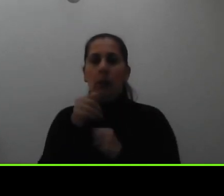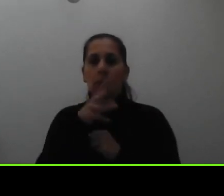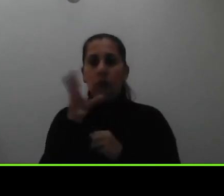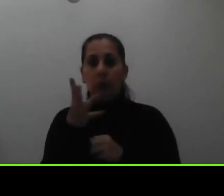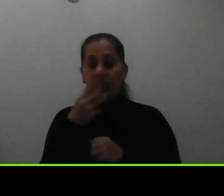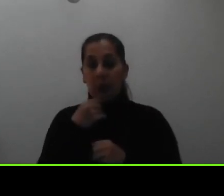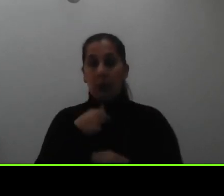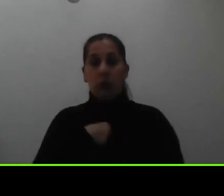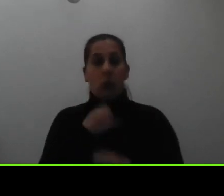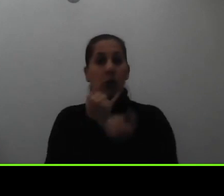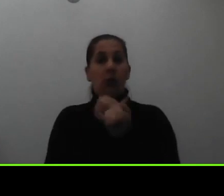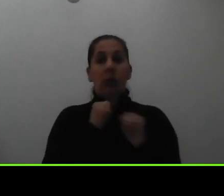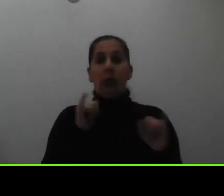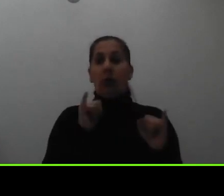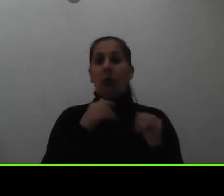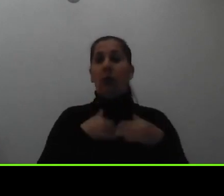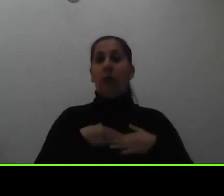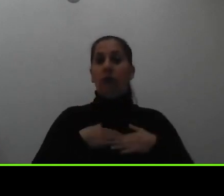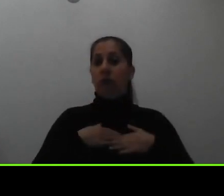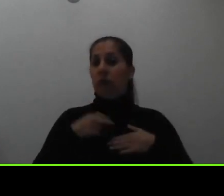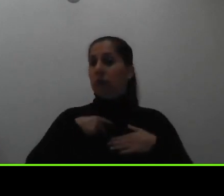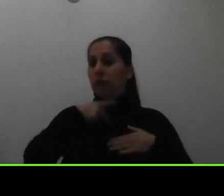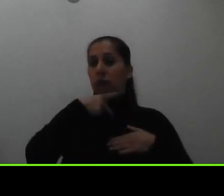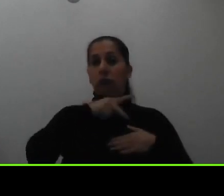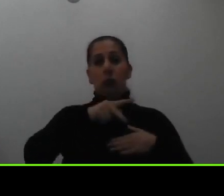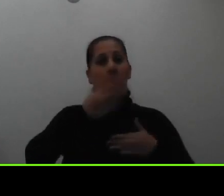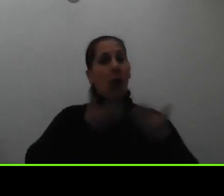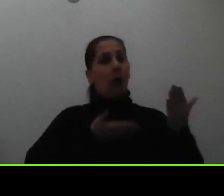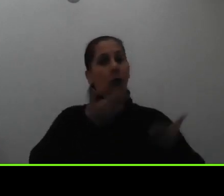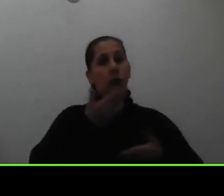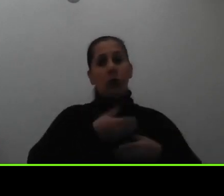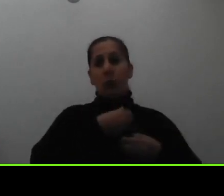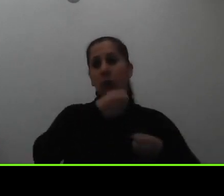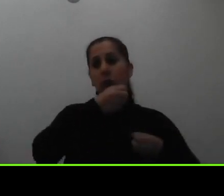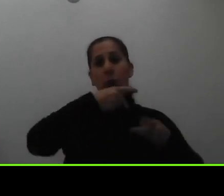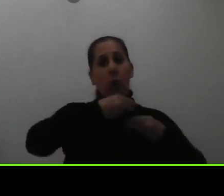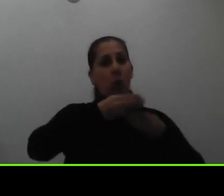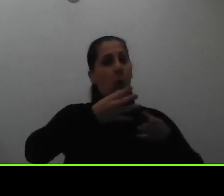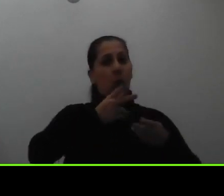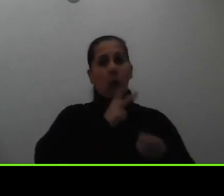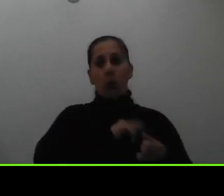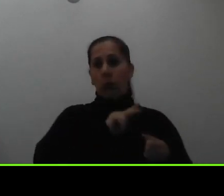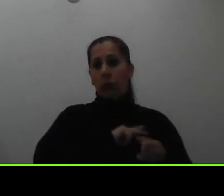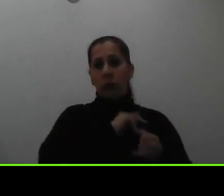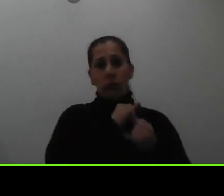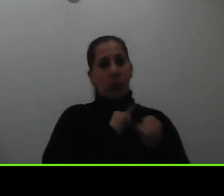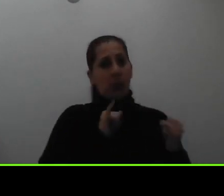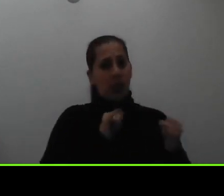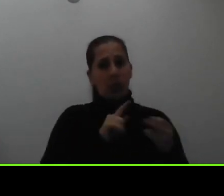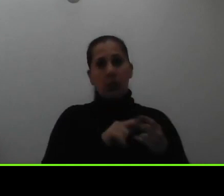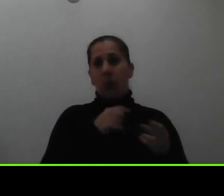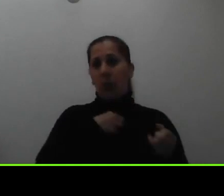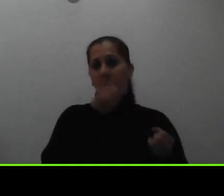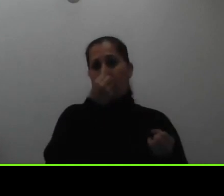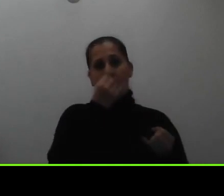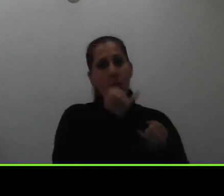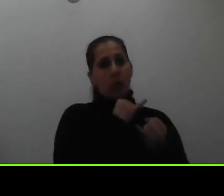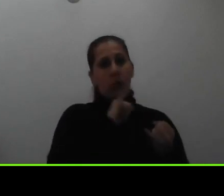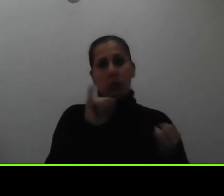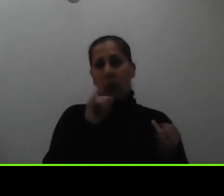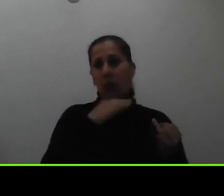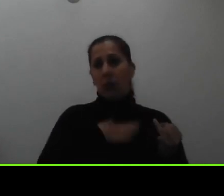independientes pagan servicios públicos de forma independiente su alimentación es independiente